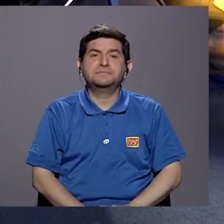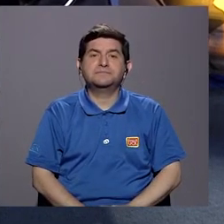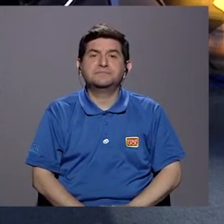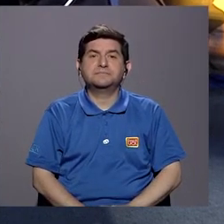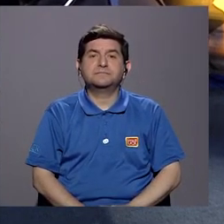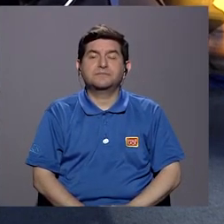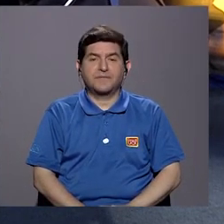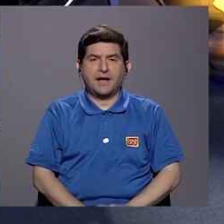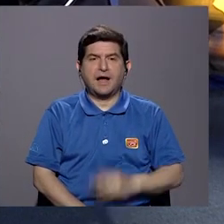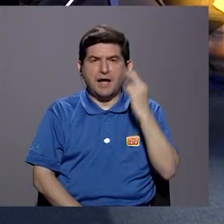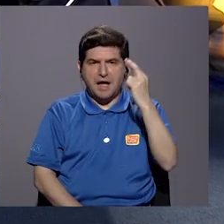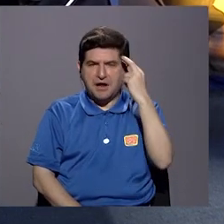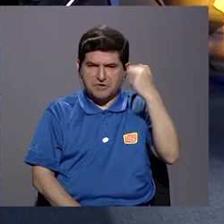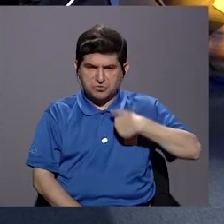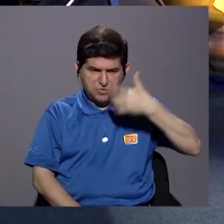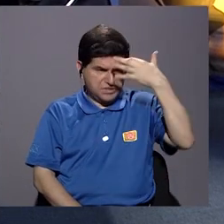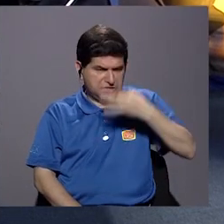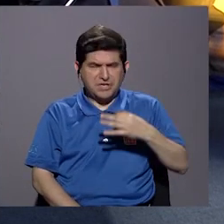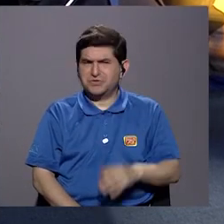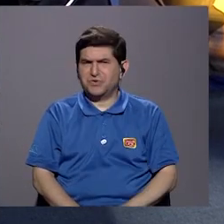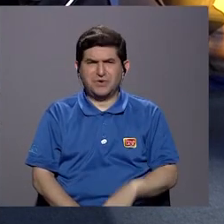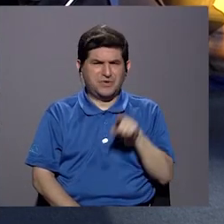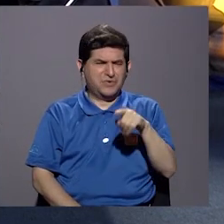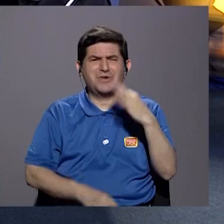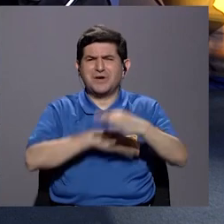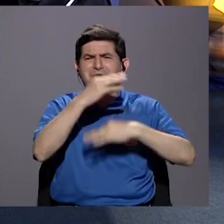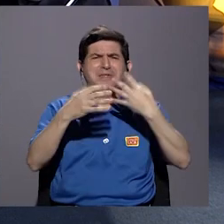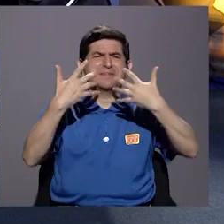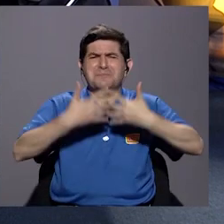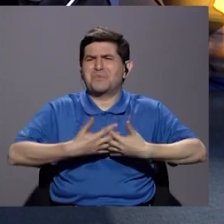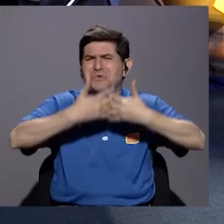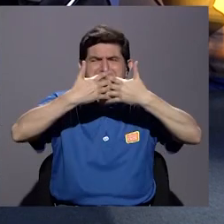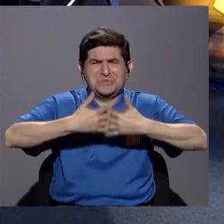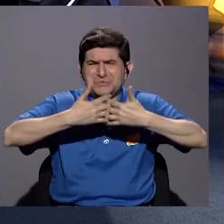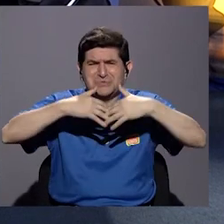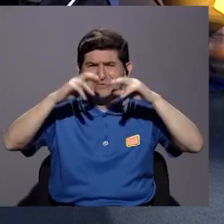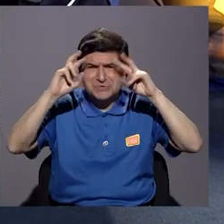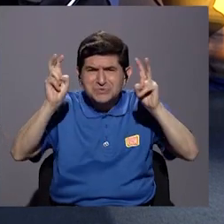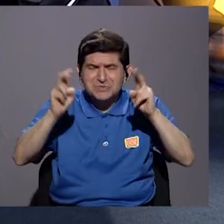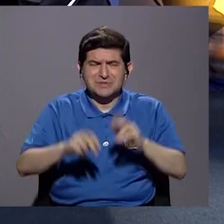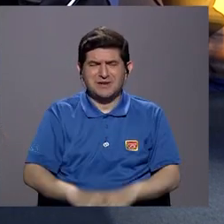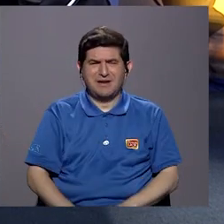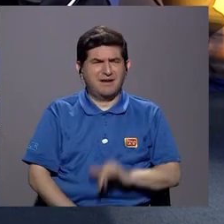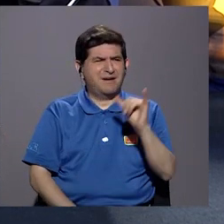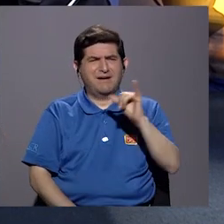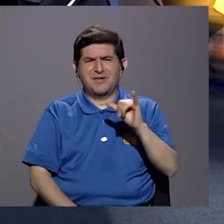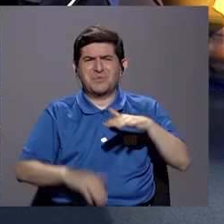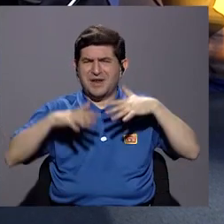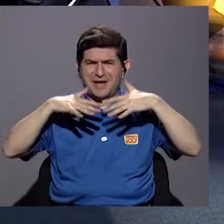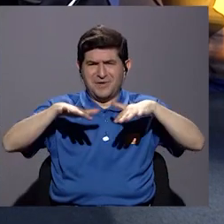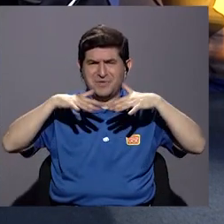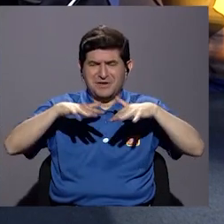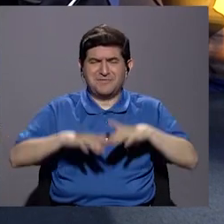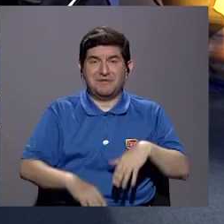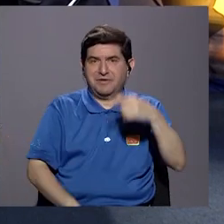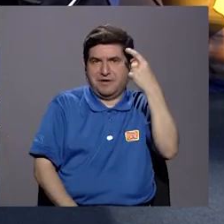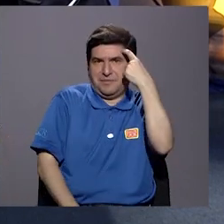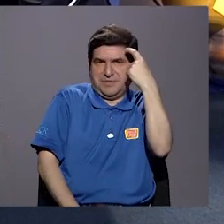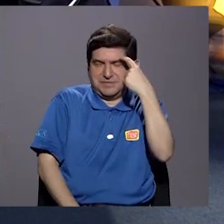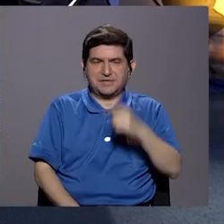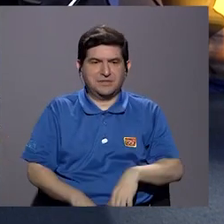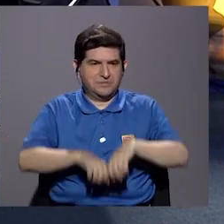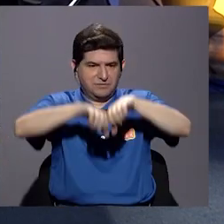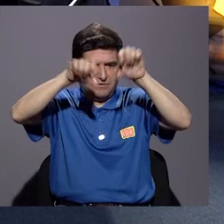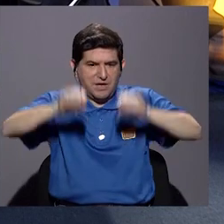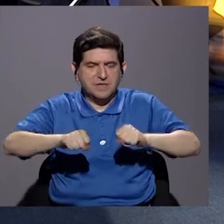invocando razones que a parecen tremendamente como industriales y de fábrica, digamos, de cómo se entiende el sistema penitenciario. Pero esa es otra